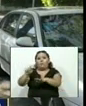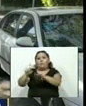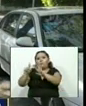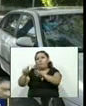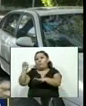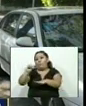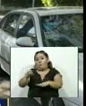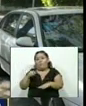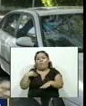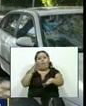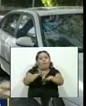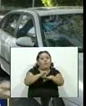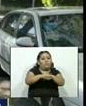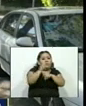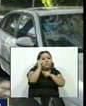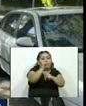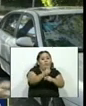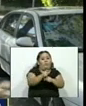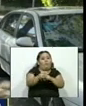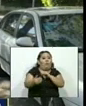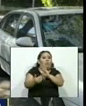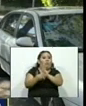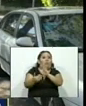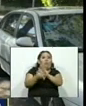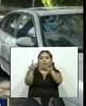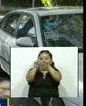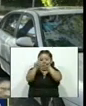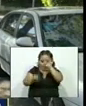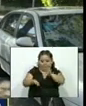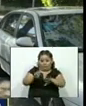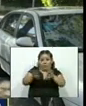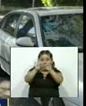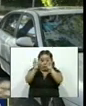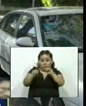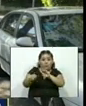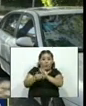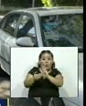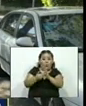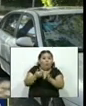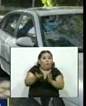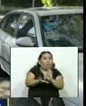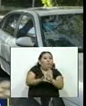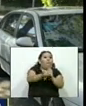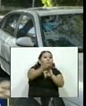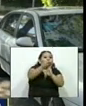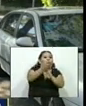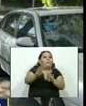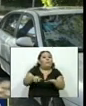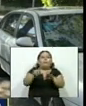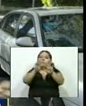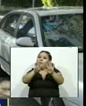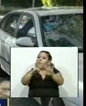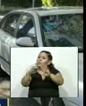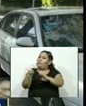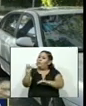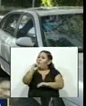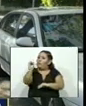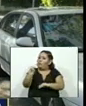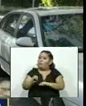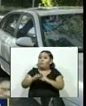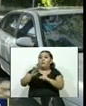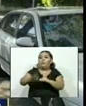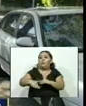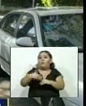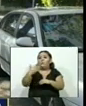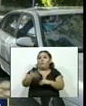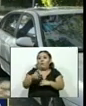reportó haber sido víctima de ciberacoso no obstante la cifra se incrementó hasta más del 70% después